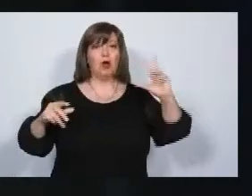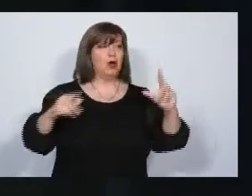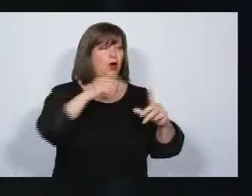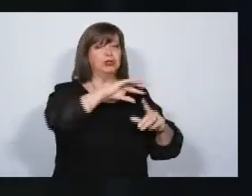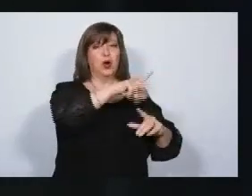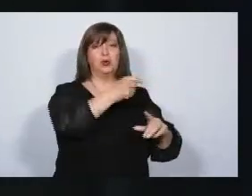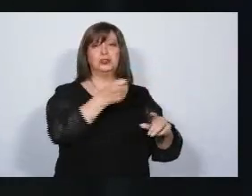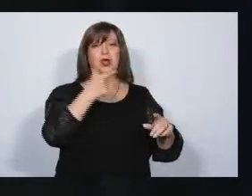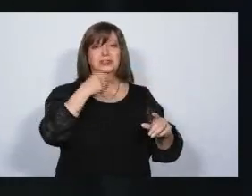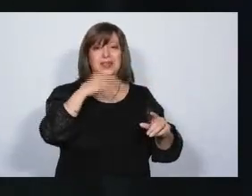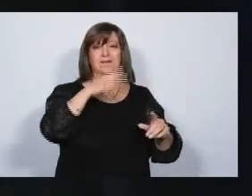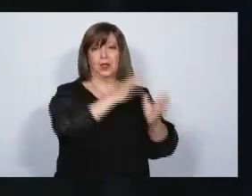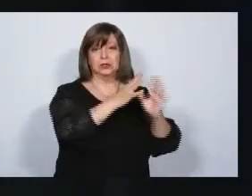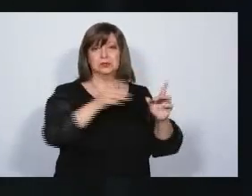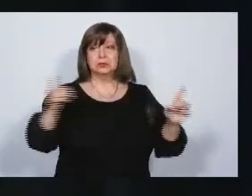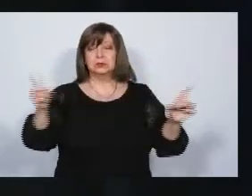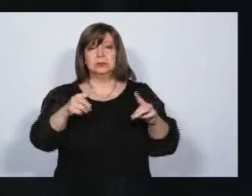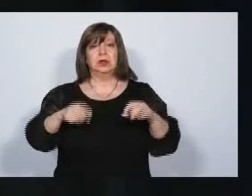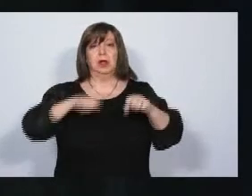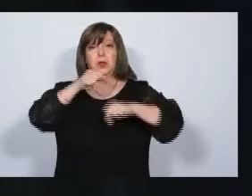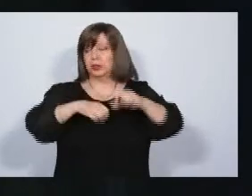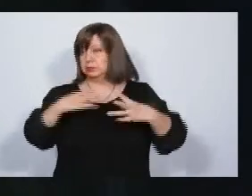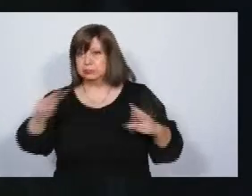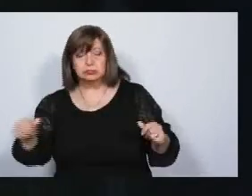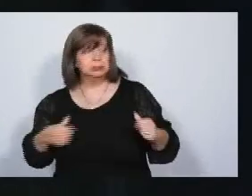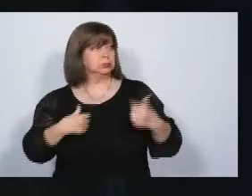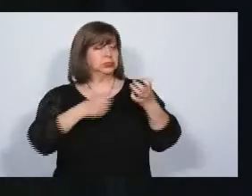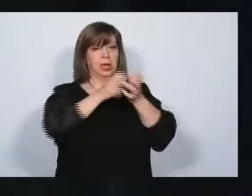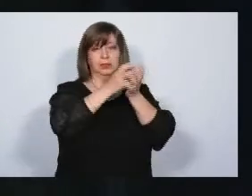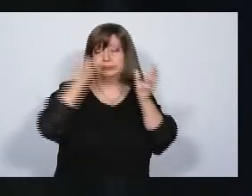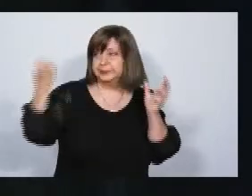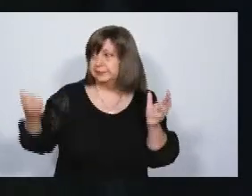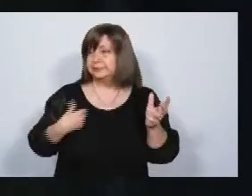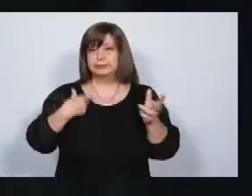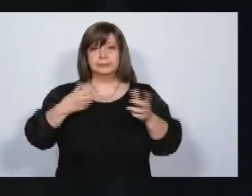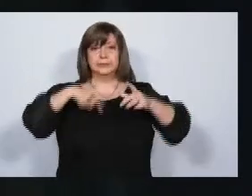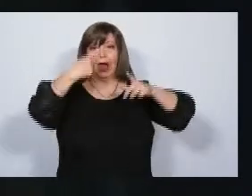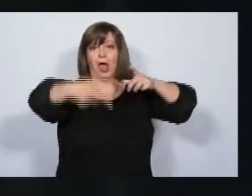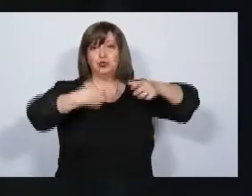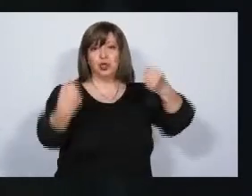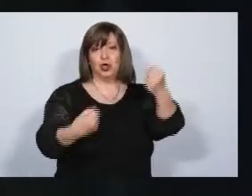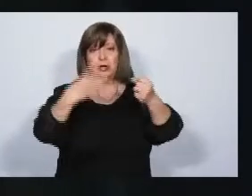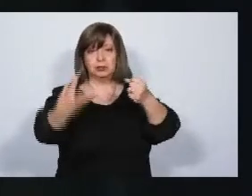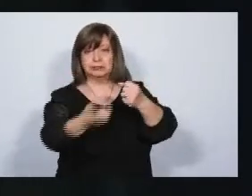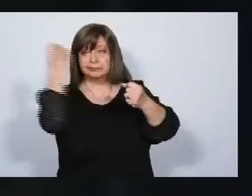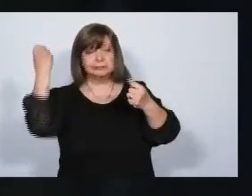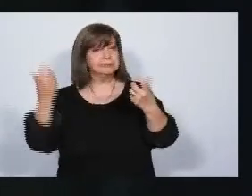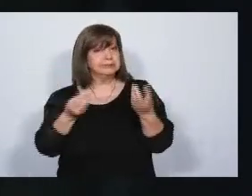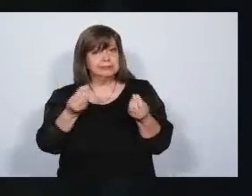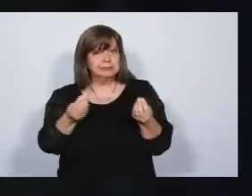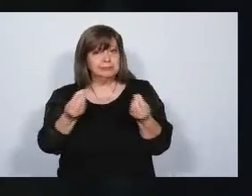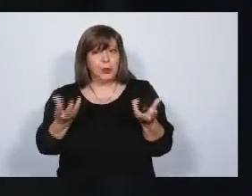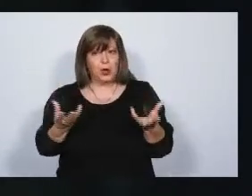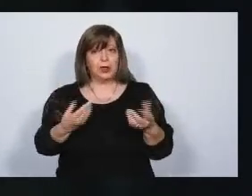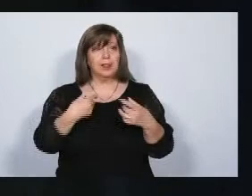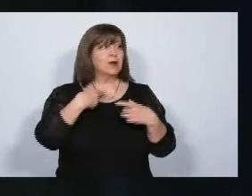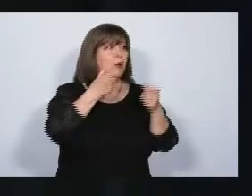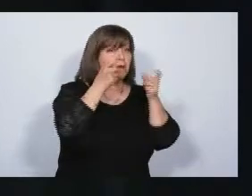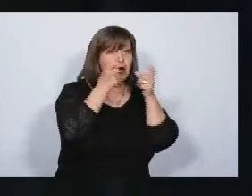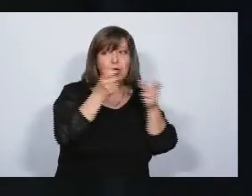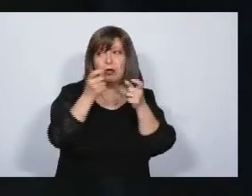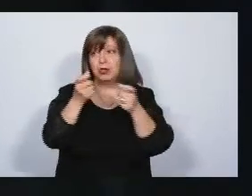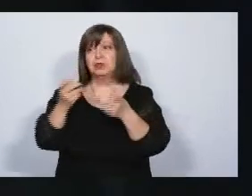nos preocupa. El de la bicicleta, el del teléfono móvil, el del neumático. La forma de combatirlo es